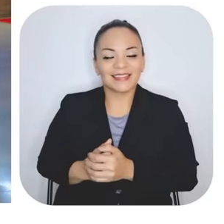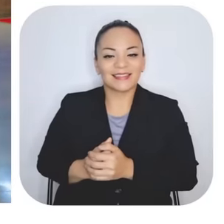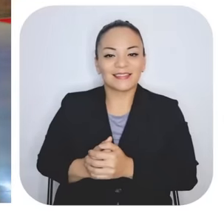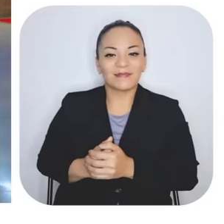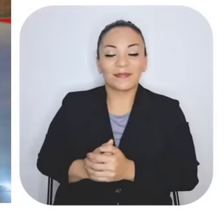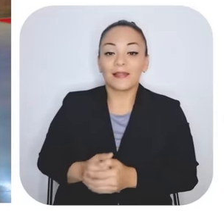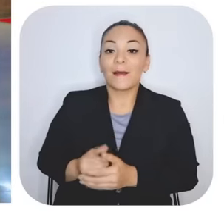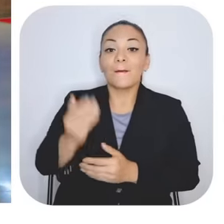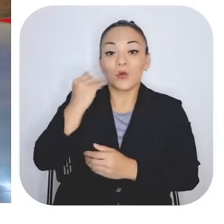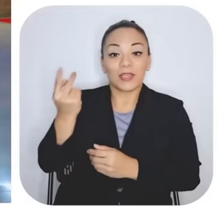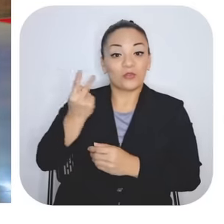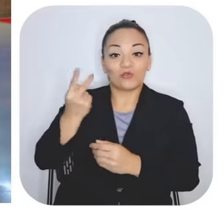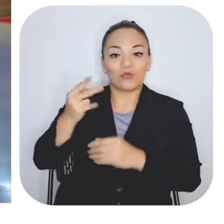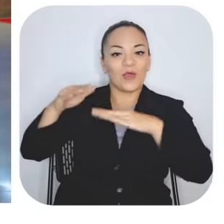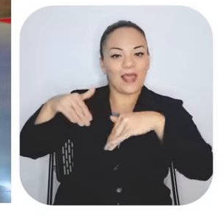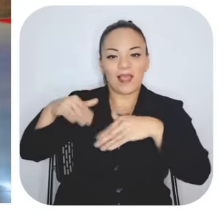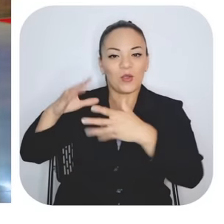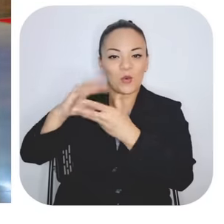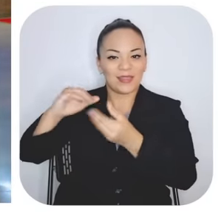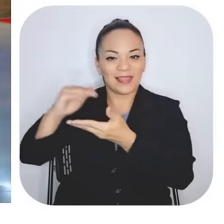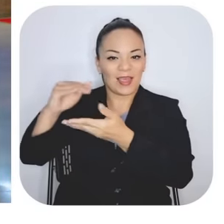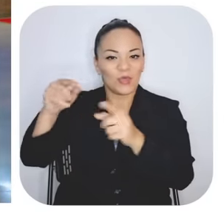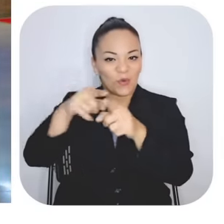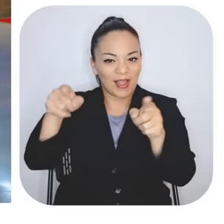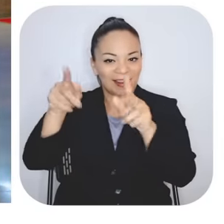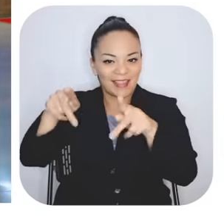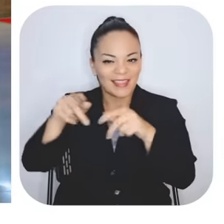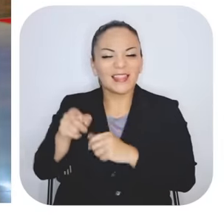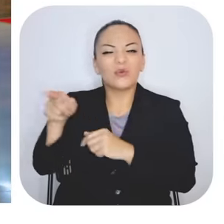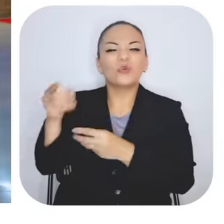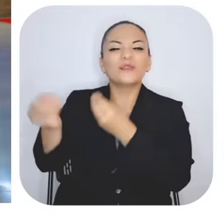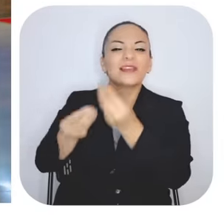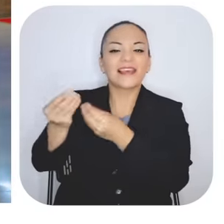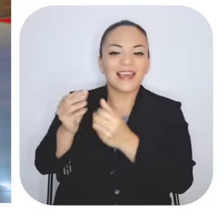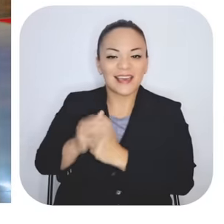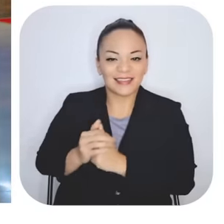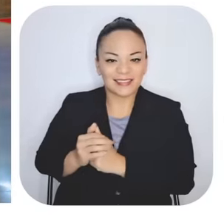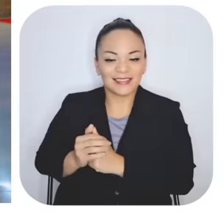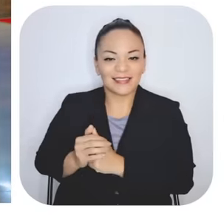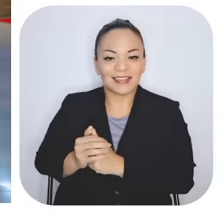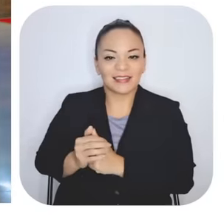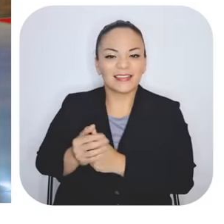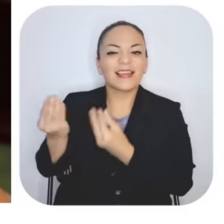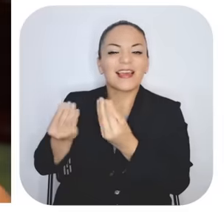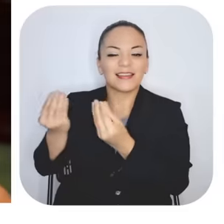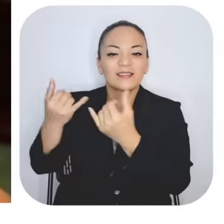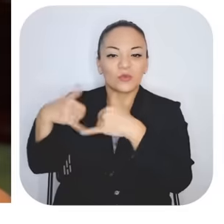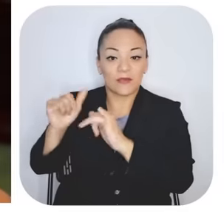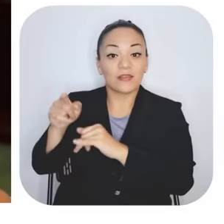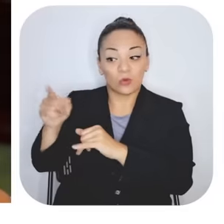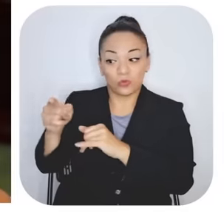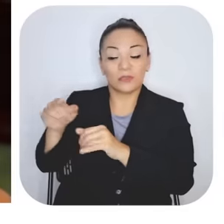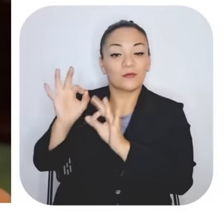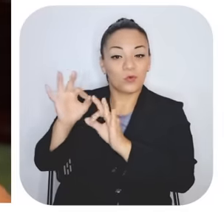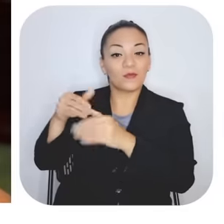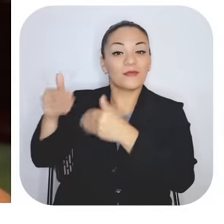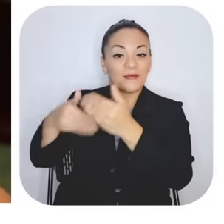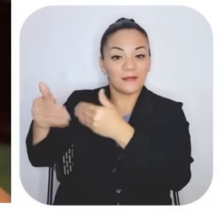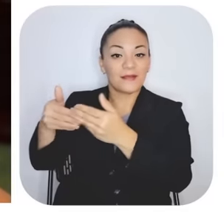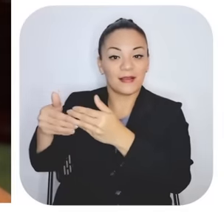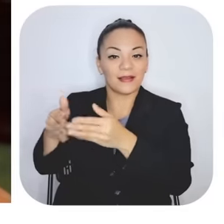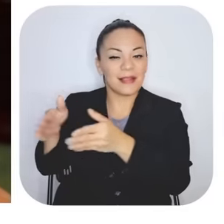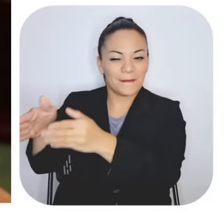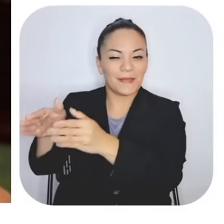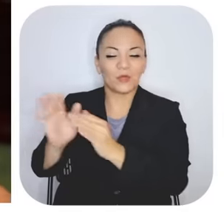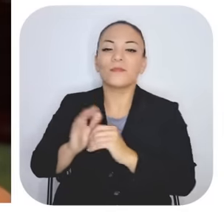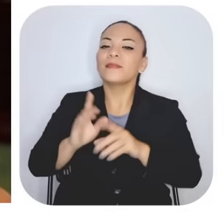porque no le hemos contado a la gente qué es lo que hace usted todavía, porque va muy buen camino en la